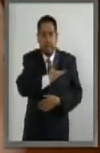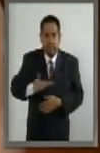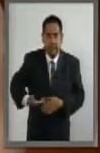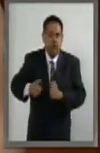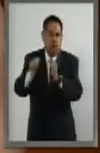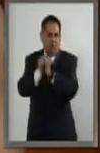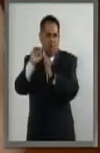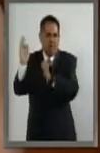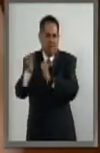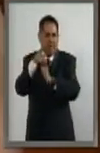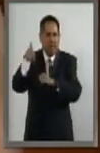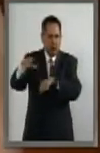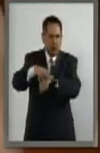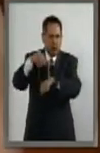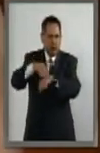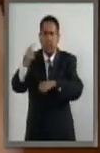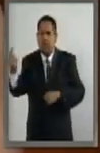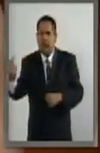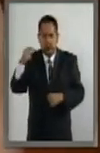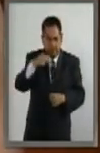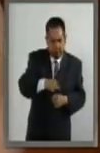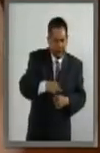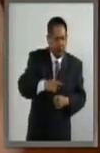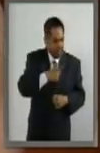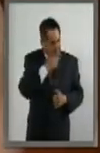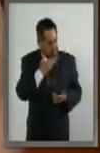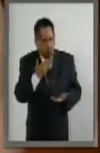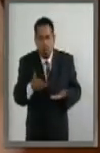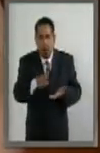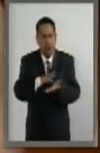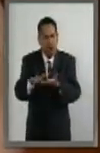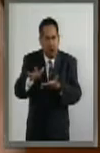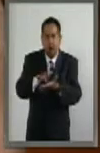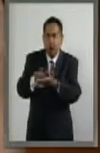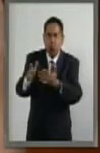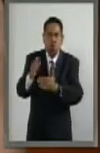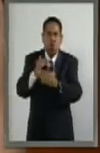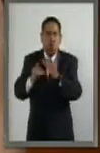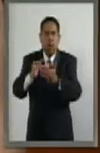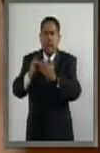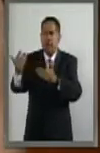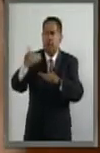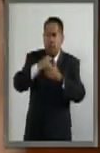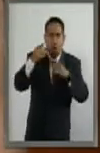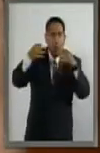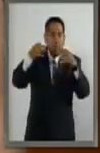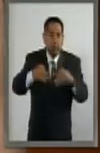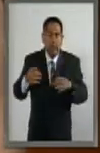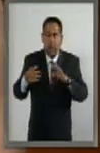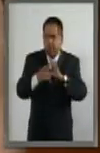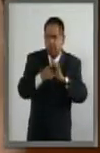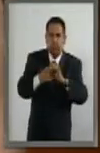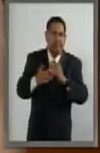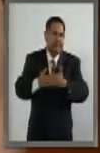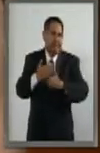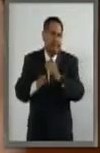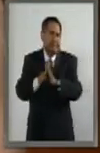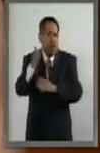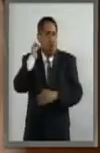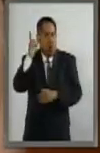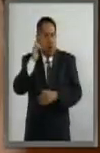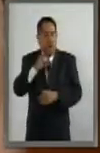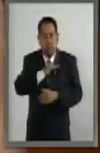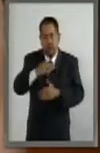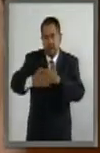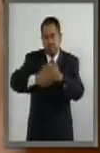Confederación y esperamos el impulso que ha tomado la relación, gracias a esta visita oficial, pueda traducirse en una